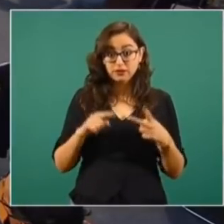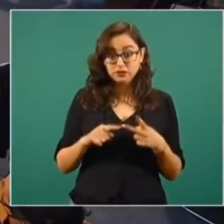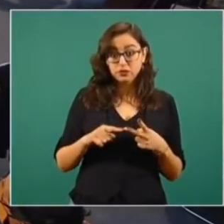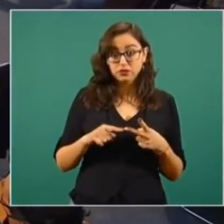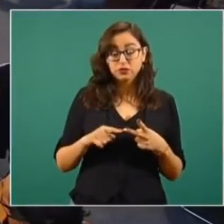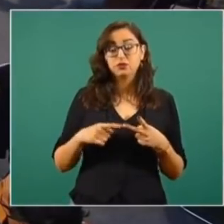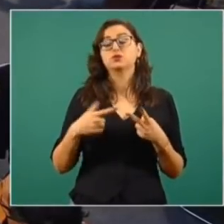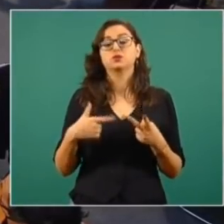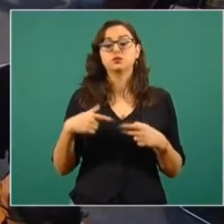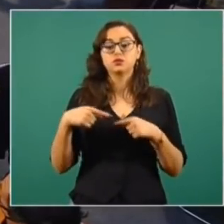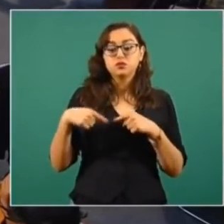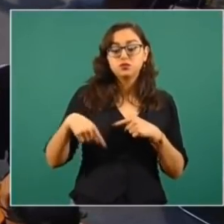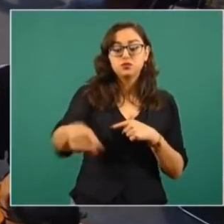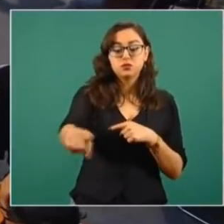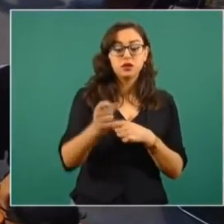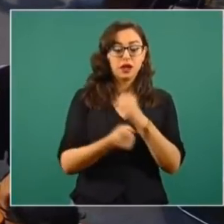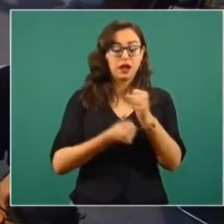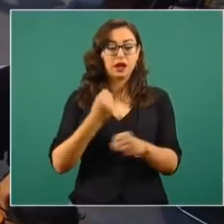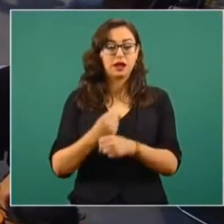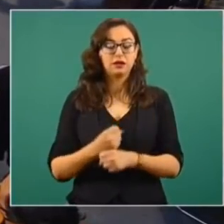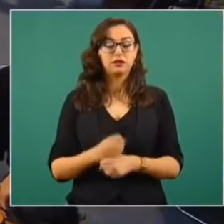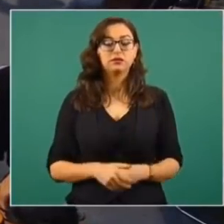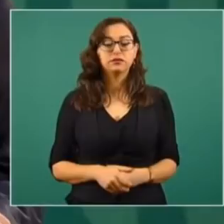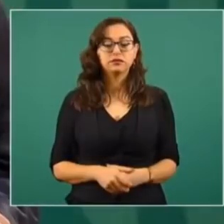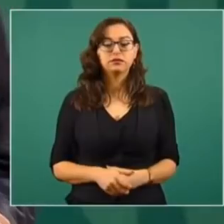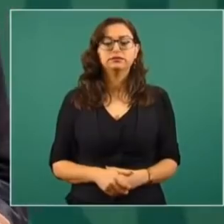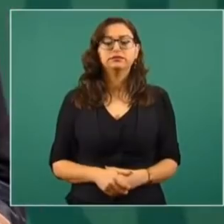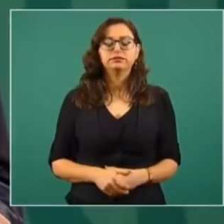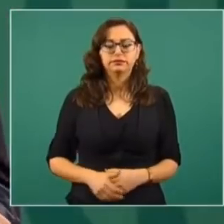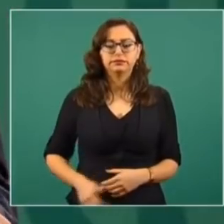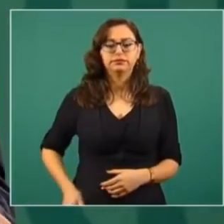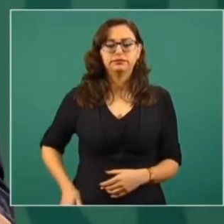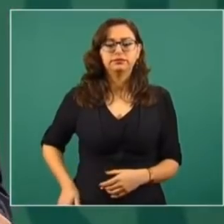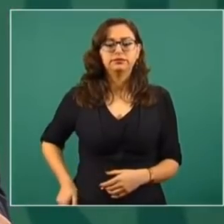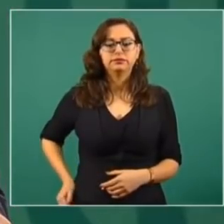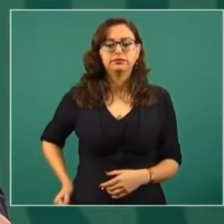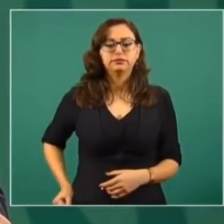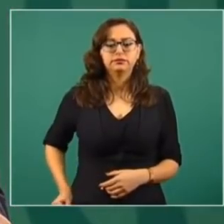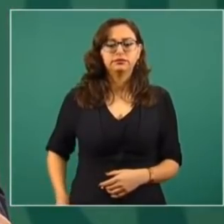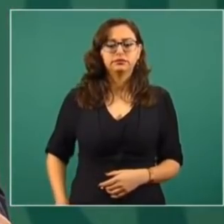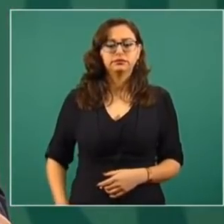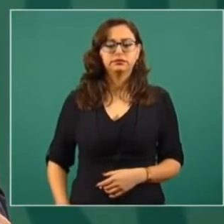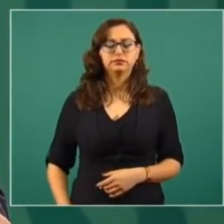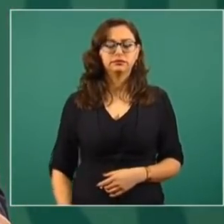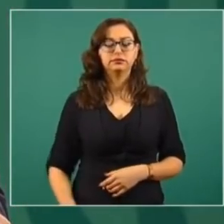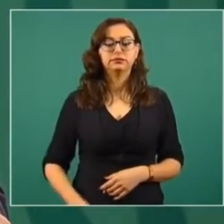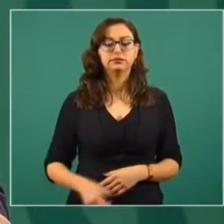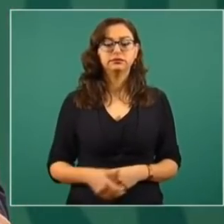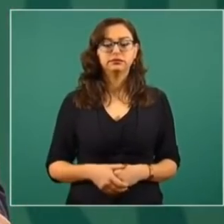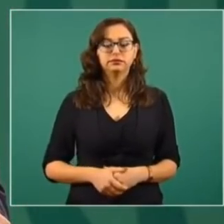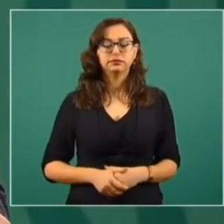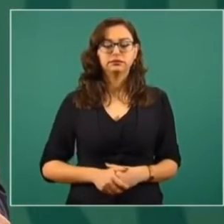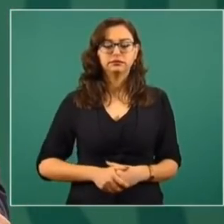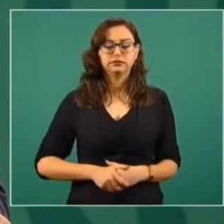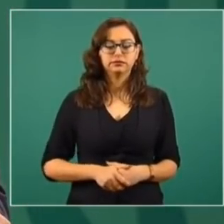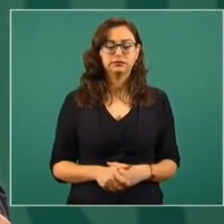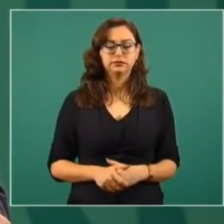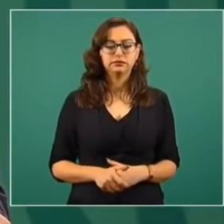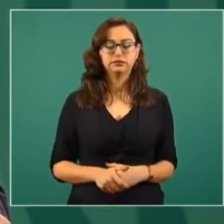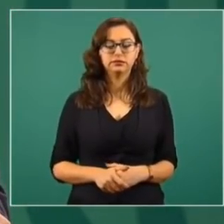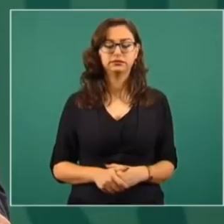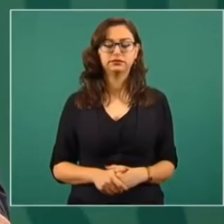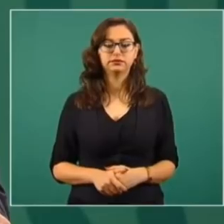que se puedan hacer en estos momentos de pandemia? Sí. Tenemos muy claro que